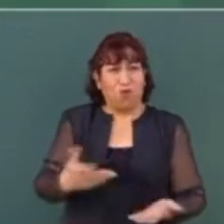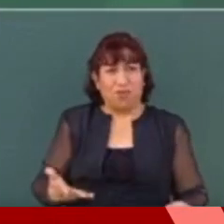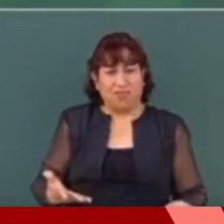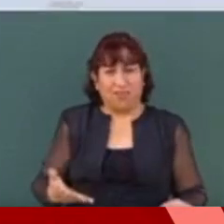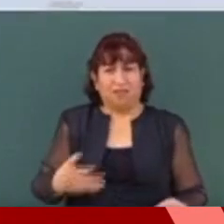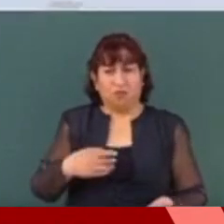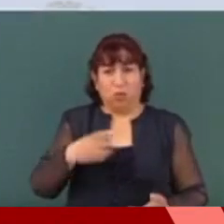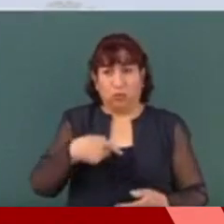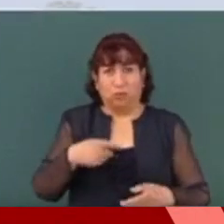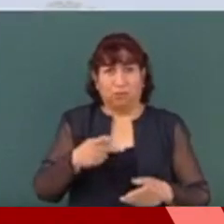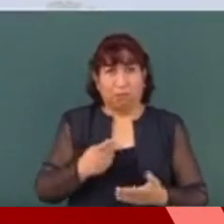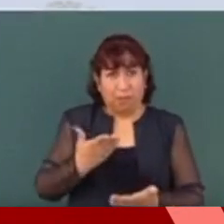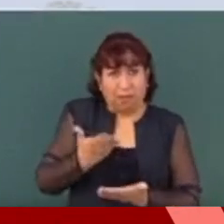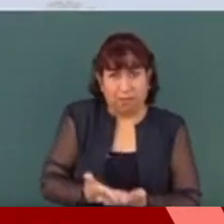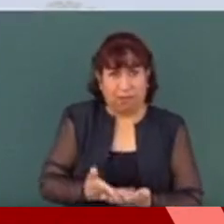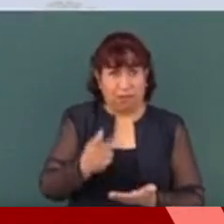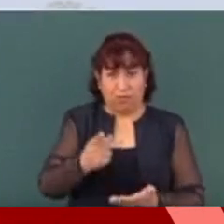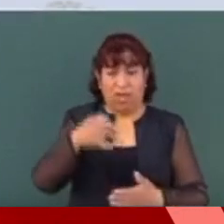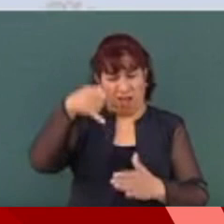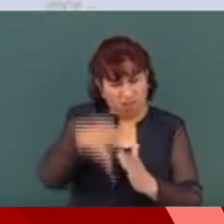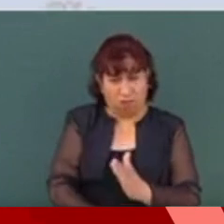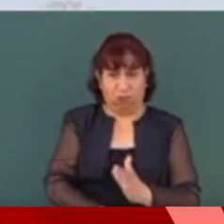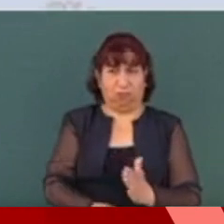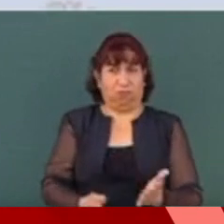Eso es lo que estoy planteando, que se vaya a fondo